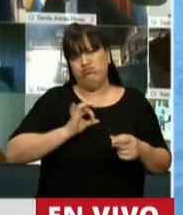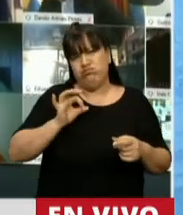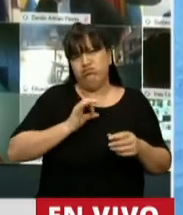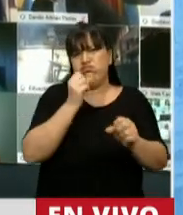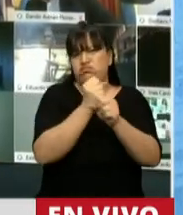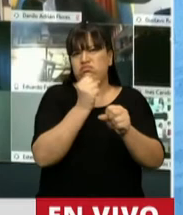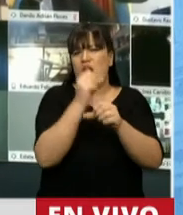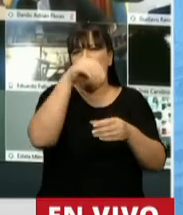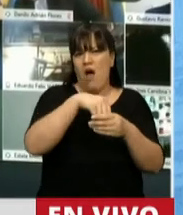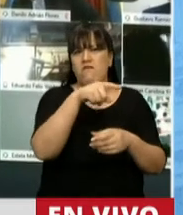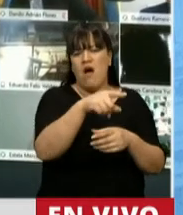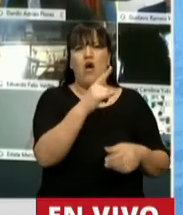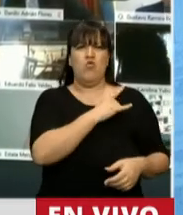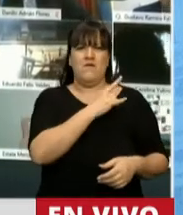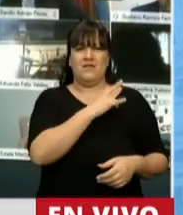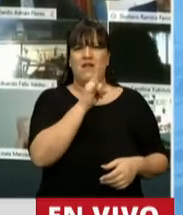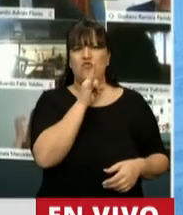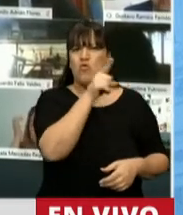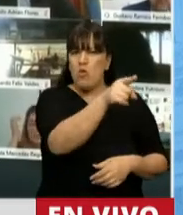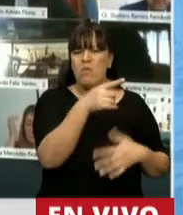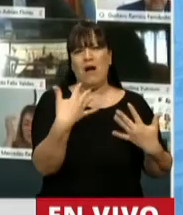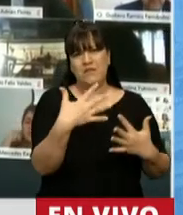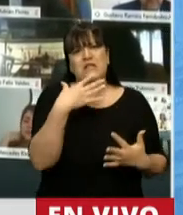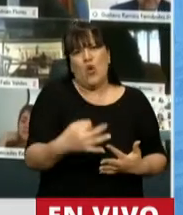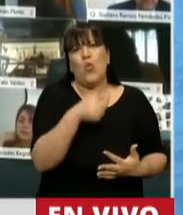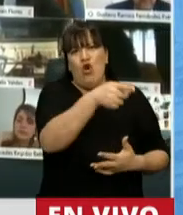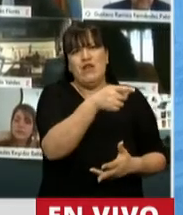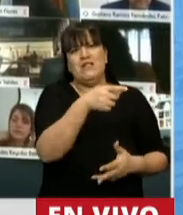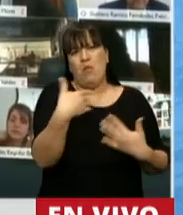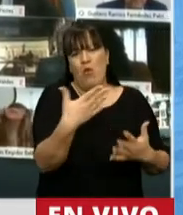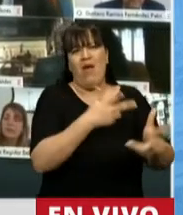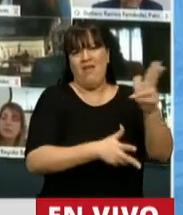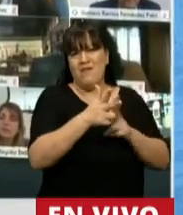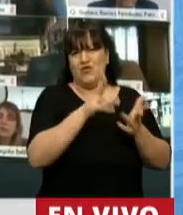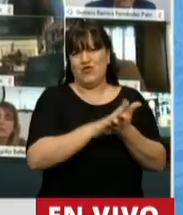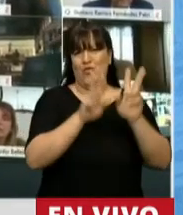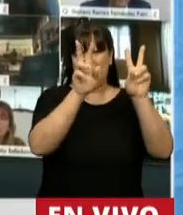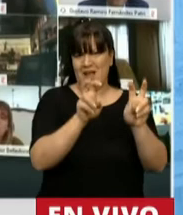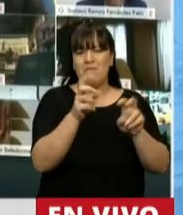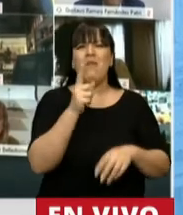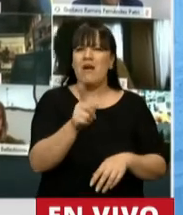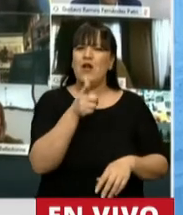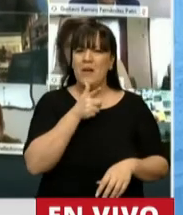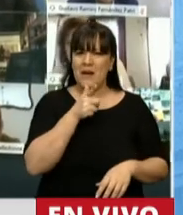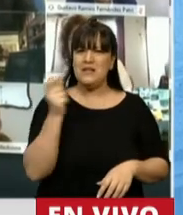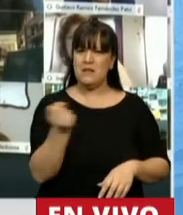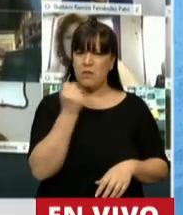más grandes universidades del país, tendrá mucho para aportar. Eso me parece importante